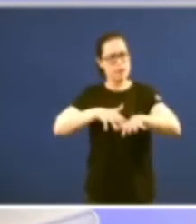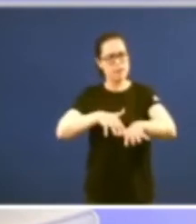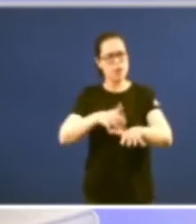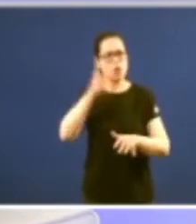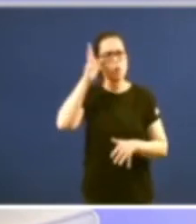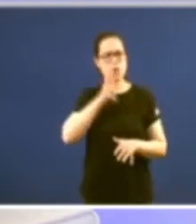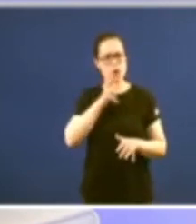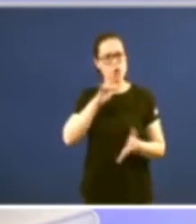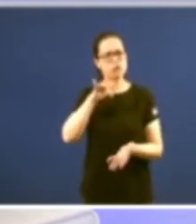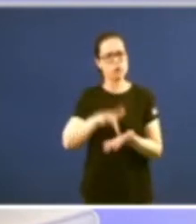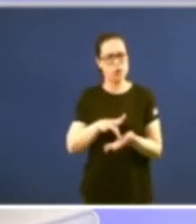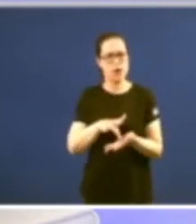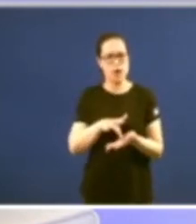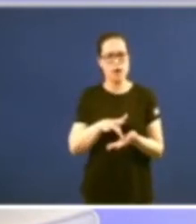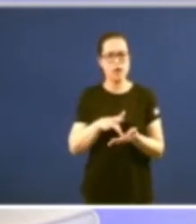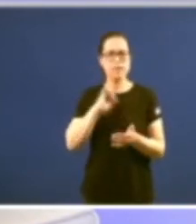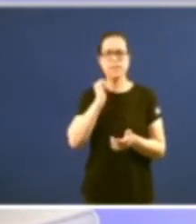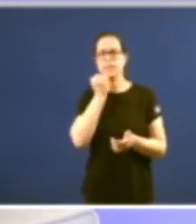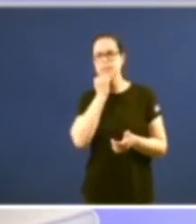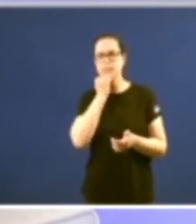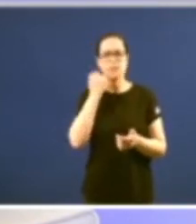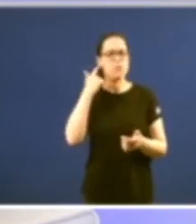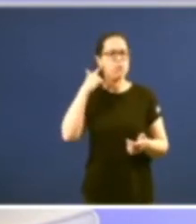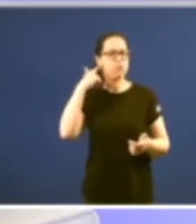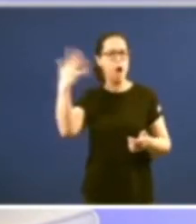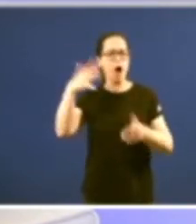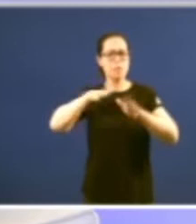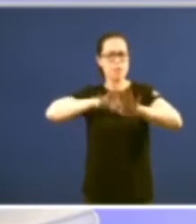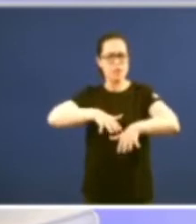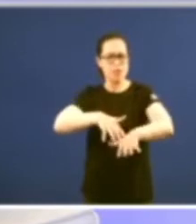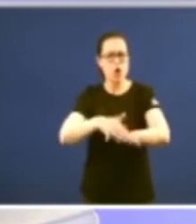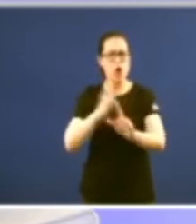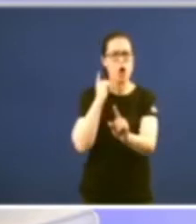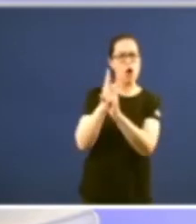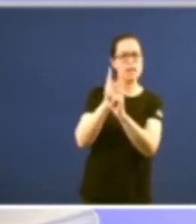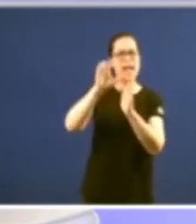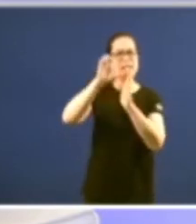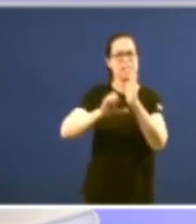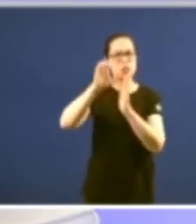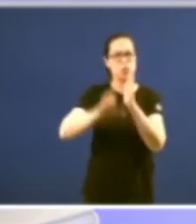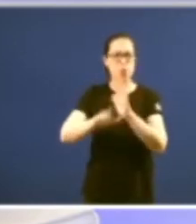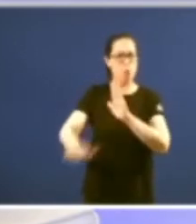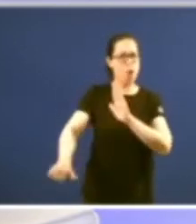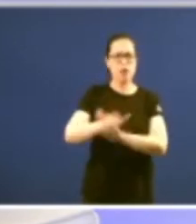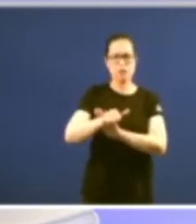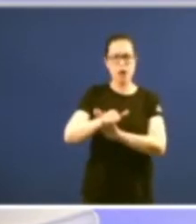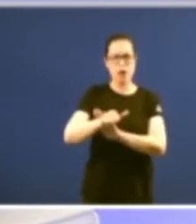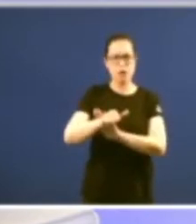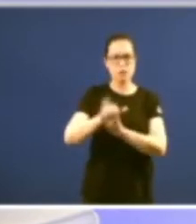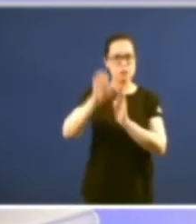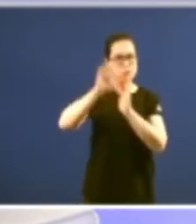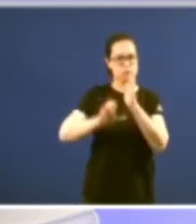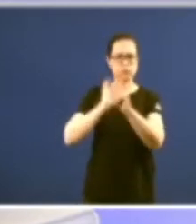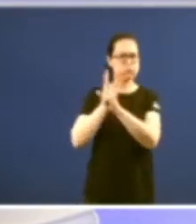Vigo se organiza a gran manifestación contra o estatuto do Aldrase chamado así do ultraje do Aldrase finalmente